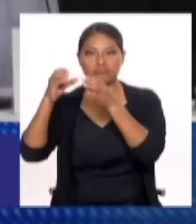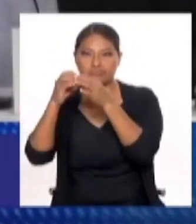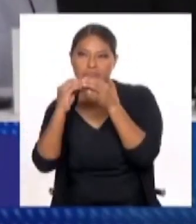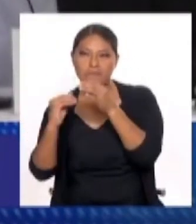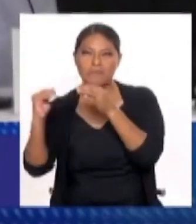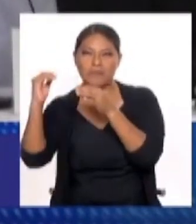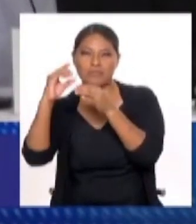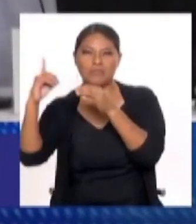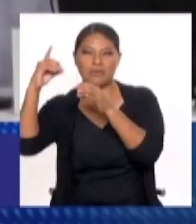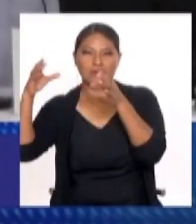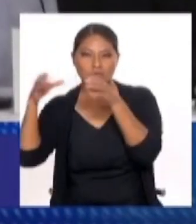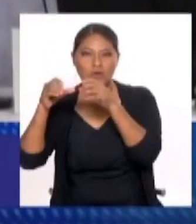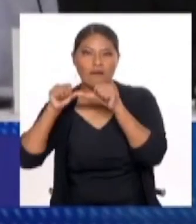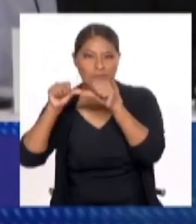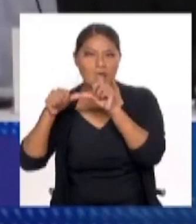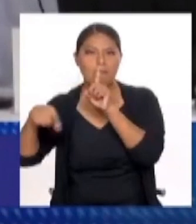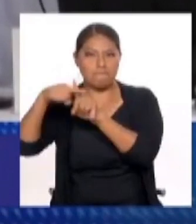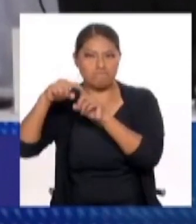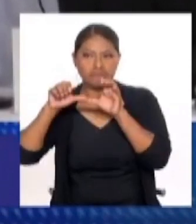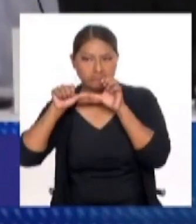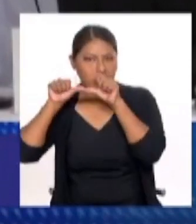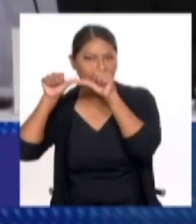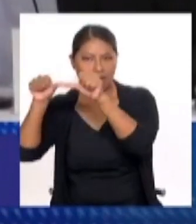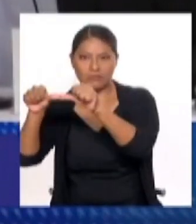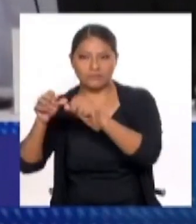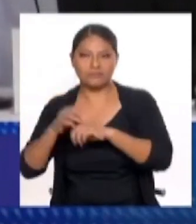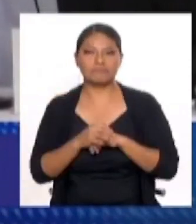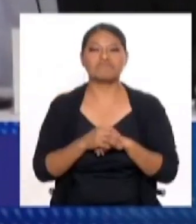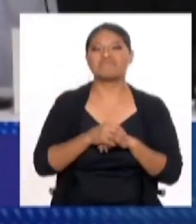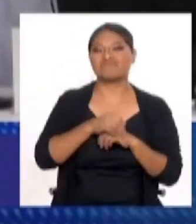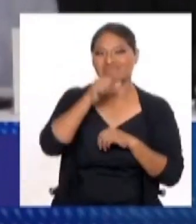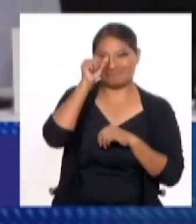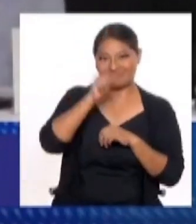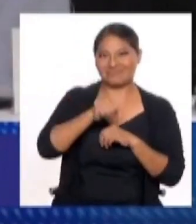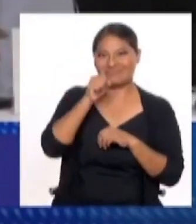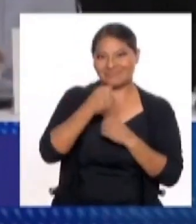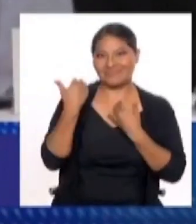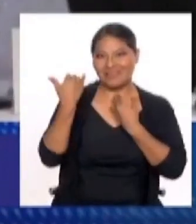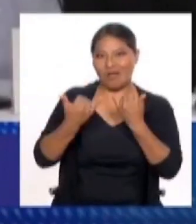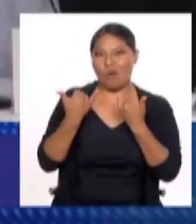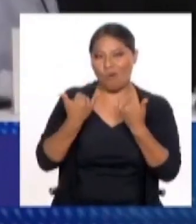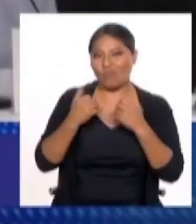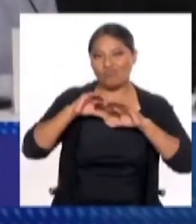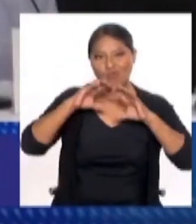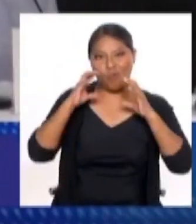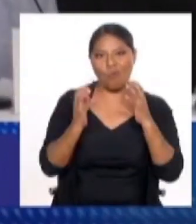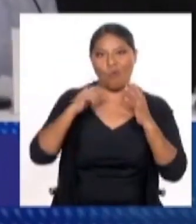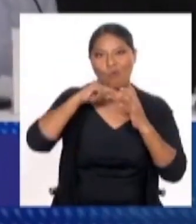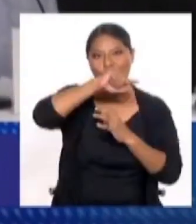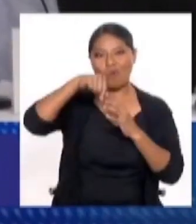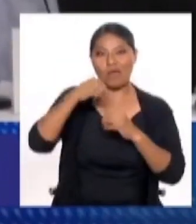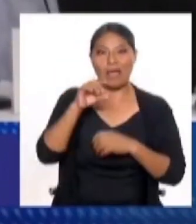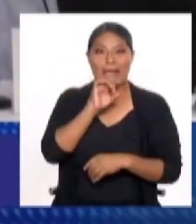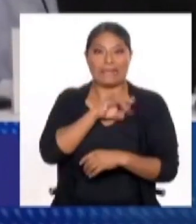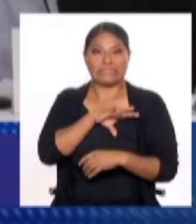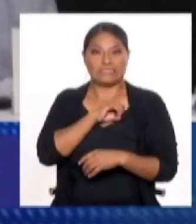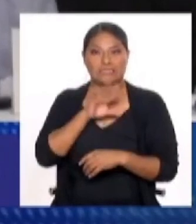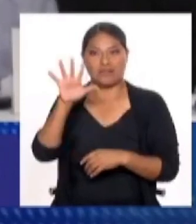¿Así podemos interpretar esto? Sí, sin duda. O sea, este movimiento sigue en un movimiento global, donde la extrema derecha ha